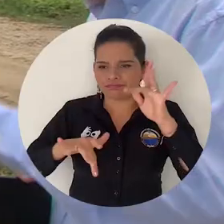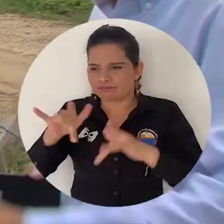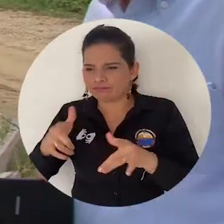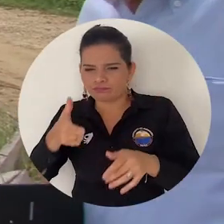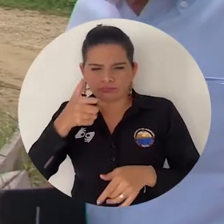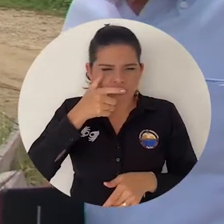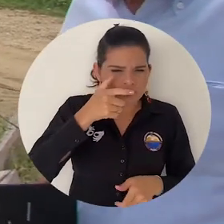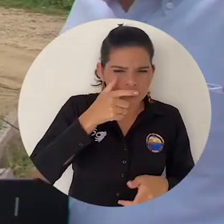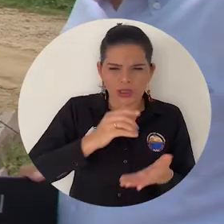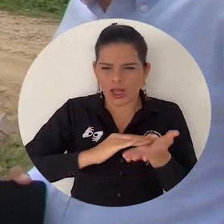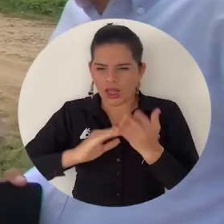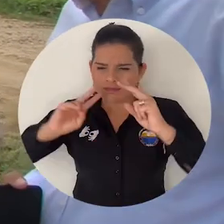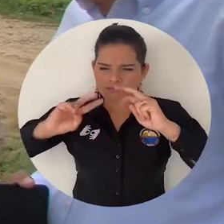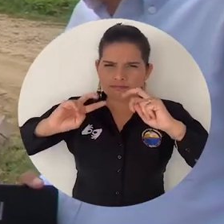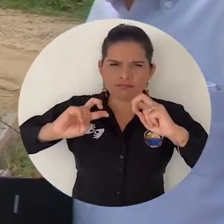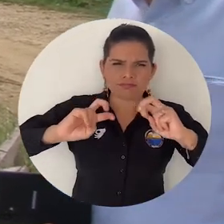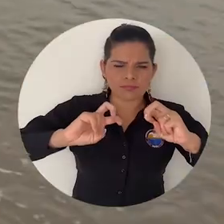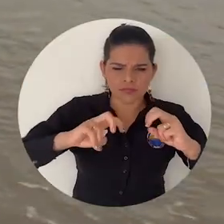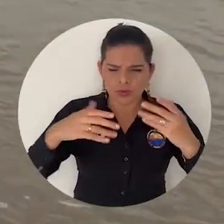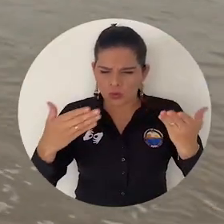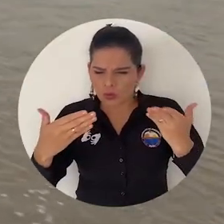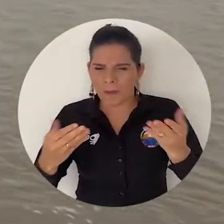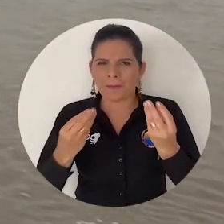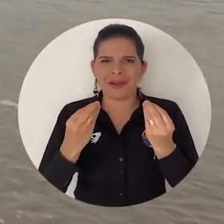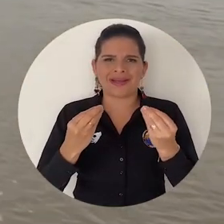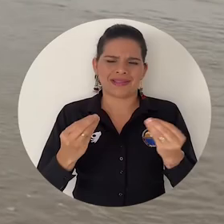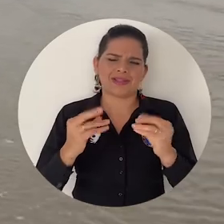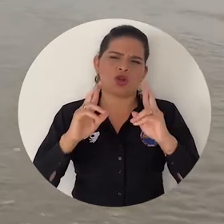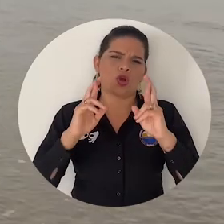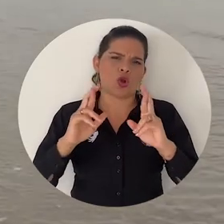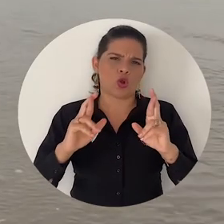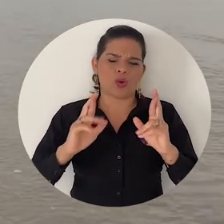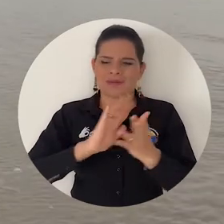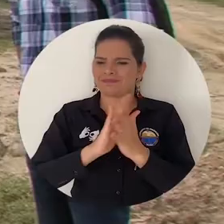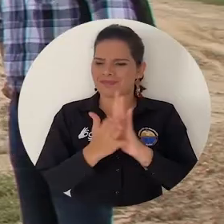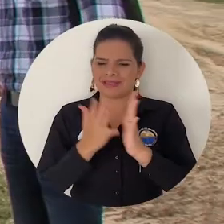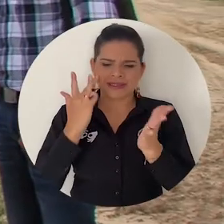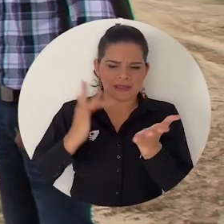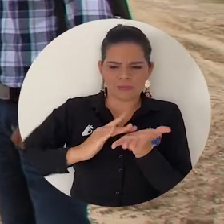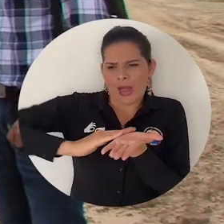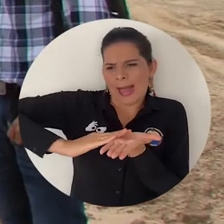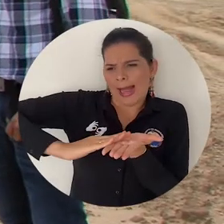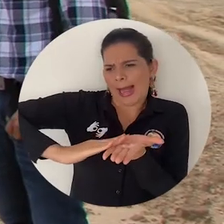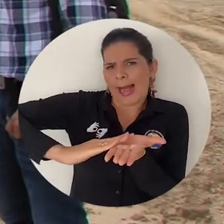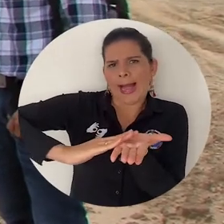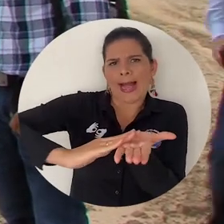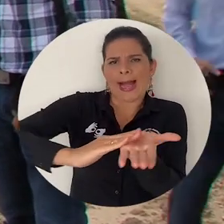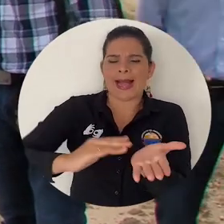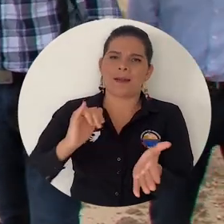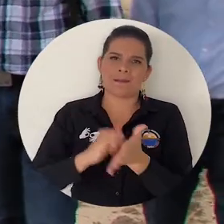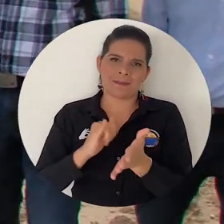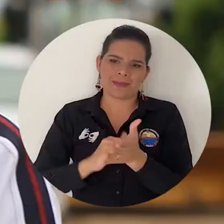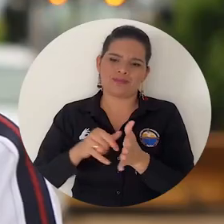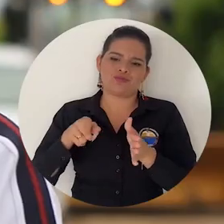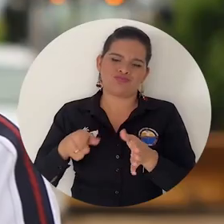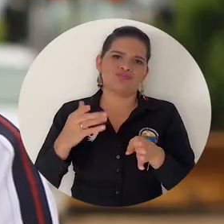estructuración de estudios y diseños para culminar con la materialización de las ejecuciones de obras que conlleven a